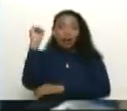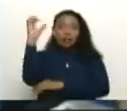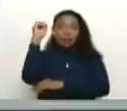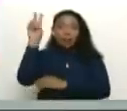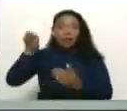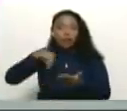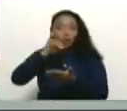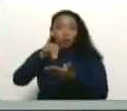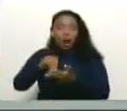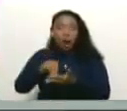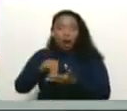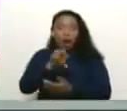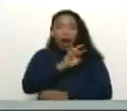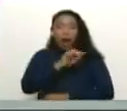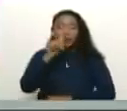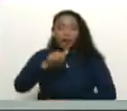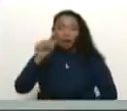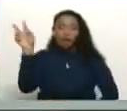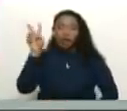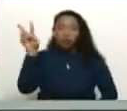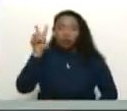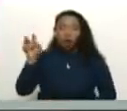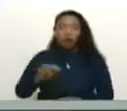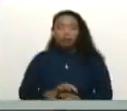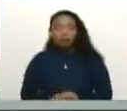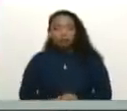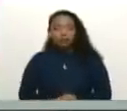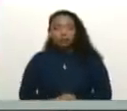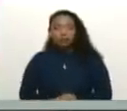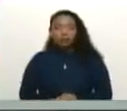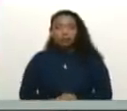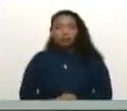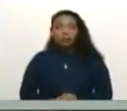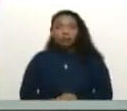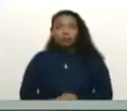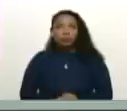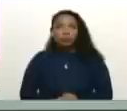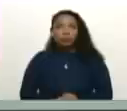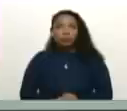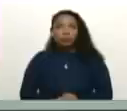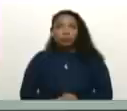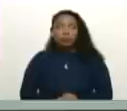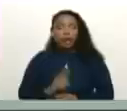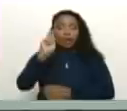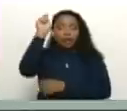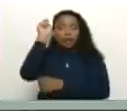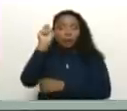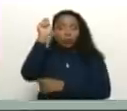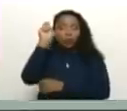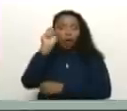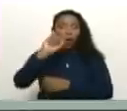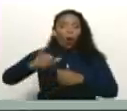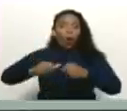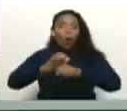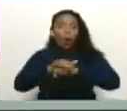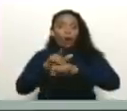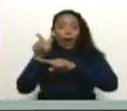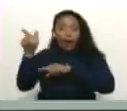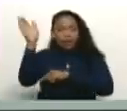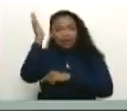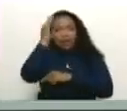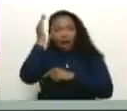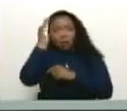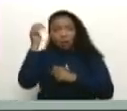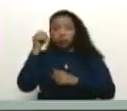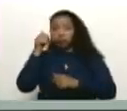de la República Bolivariana de Venezuela. El diputado Jorge Rodríguez conoce muy bien